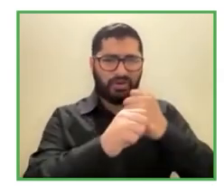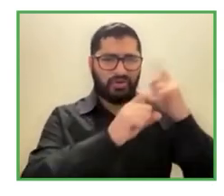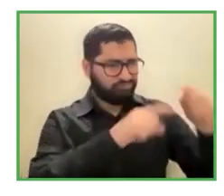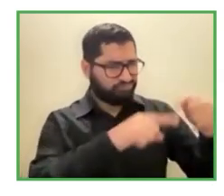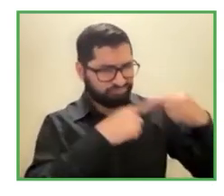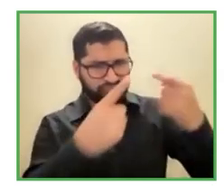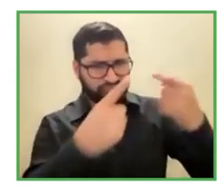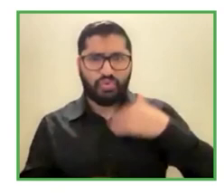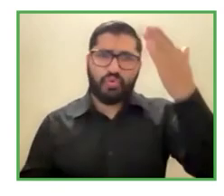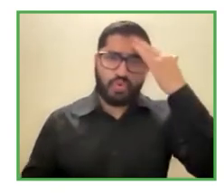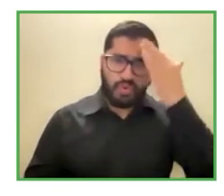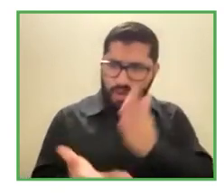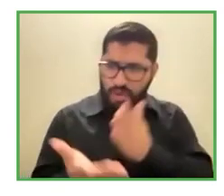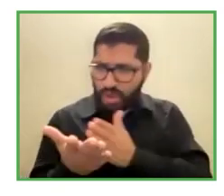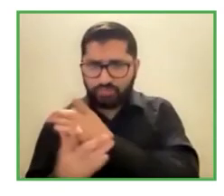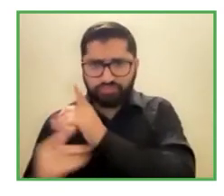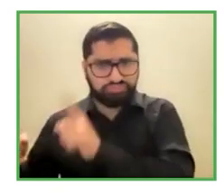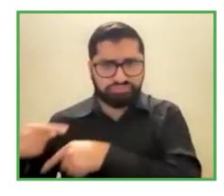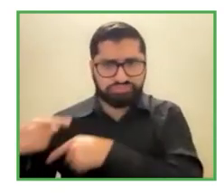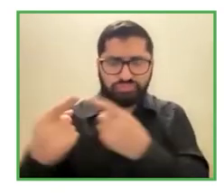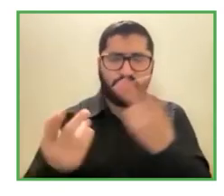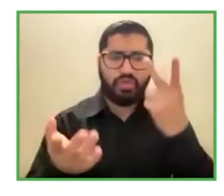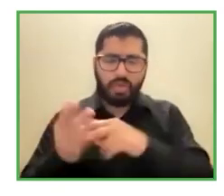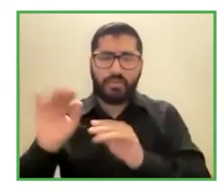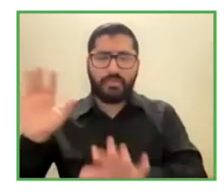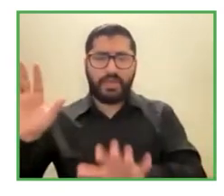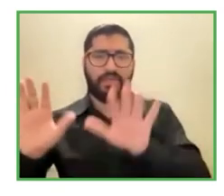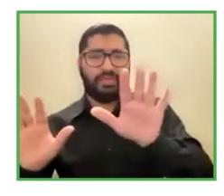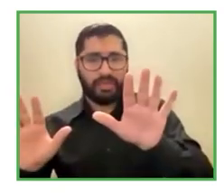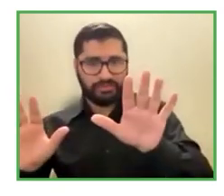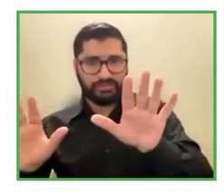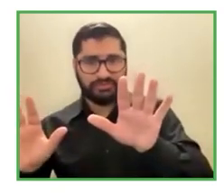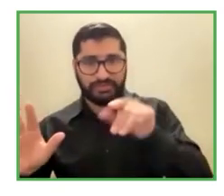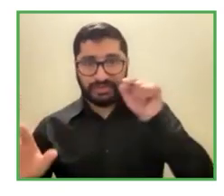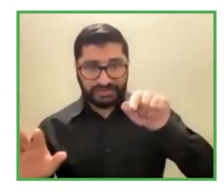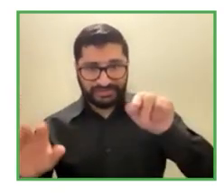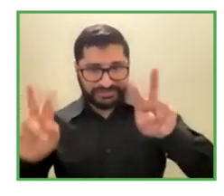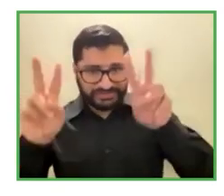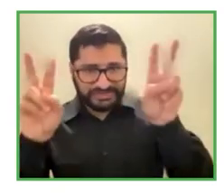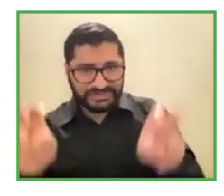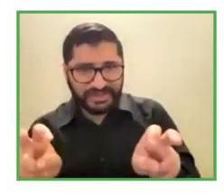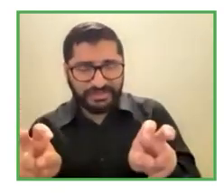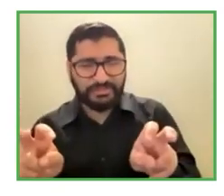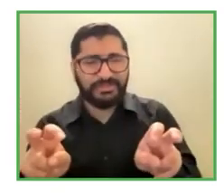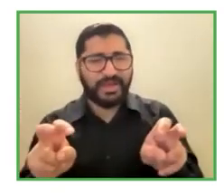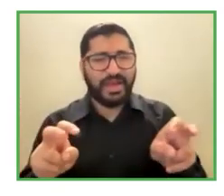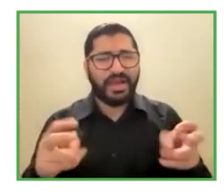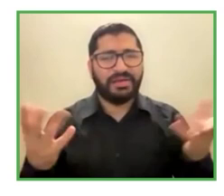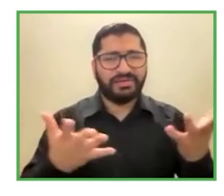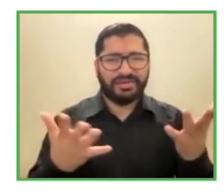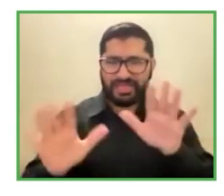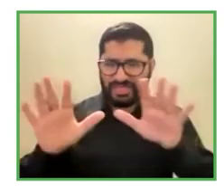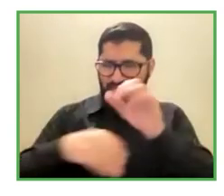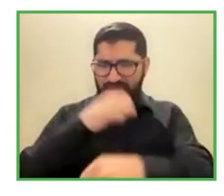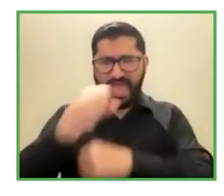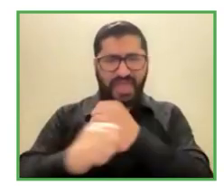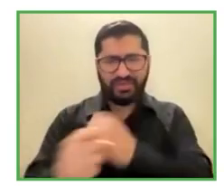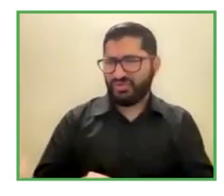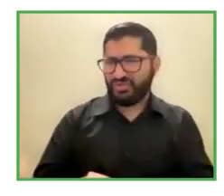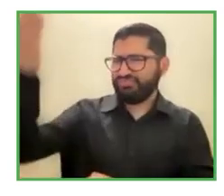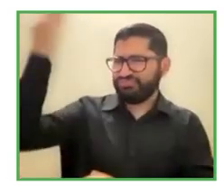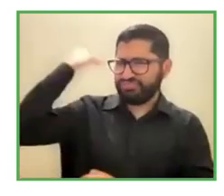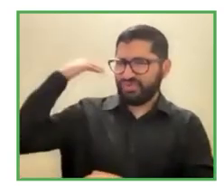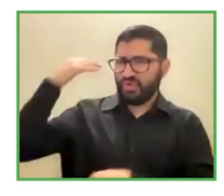y bueno eso es por una parte o sea hace 10 años la situación de la inclusión el interés